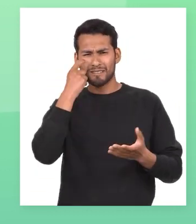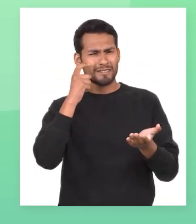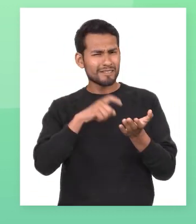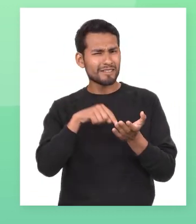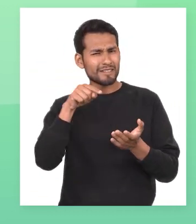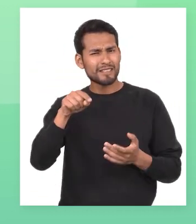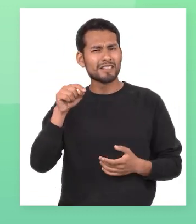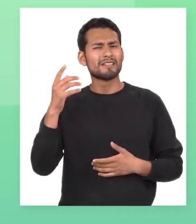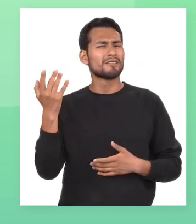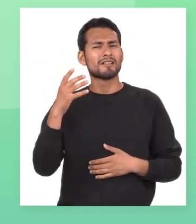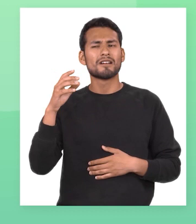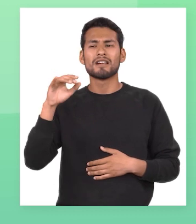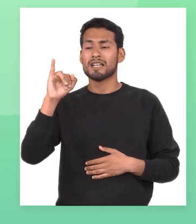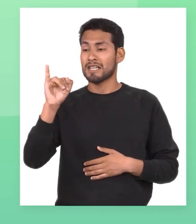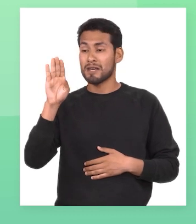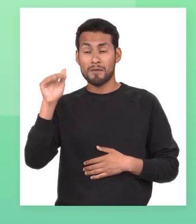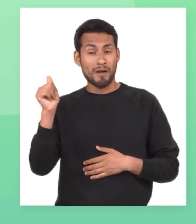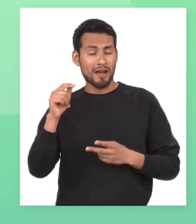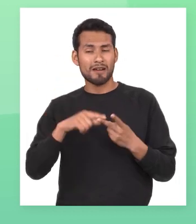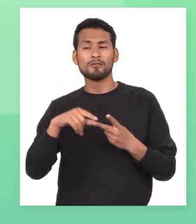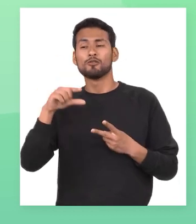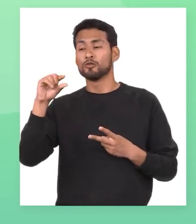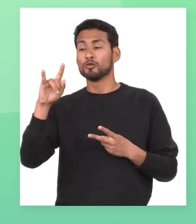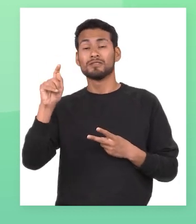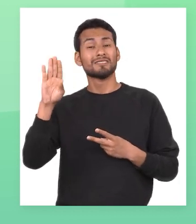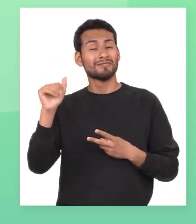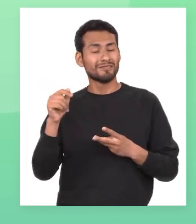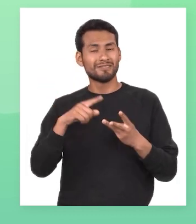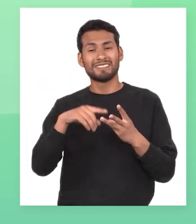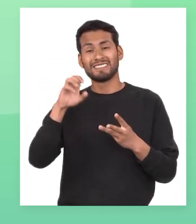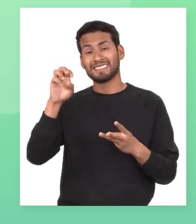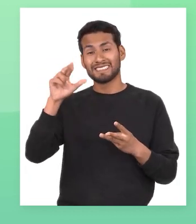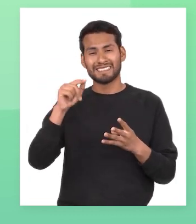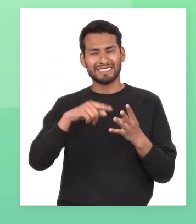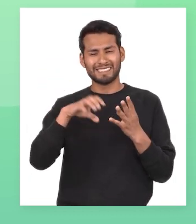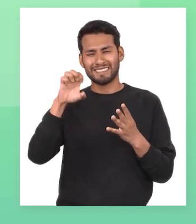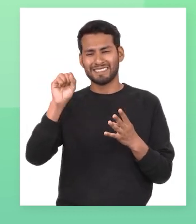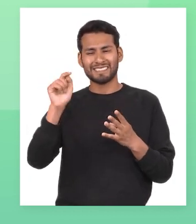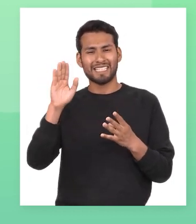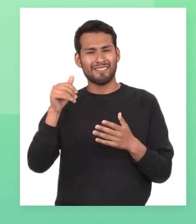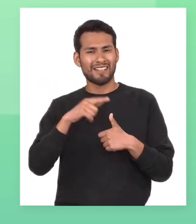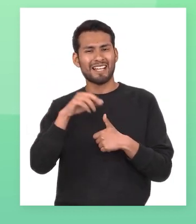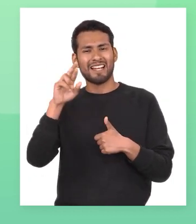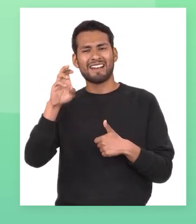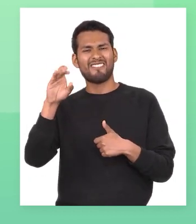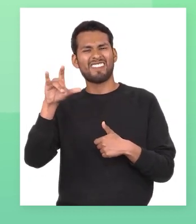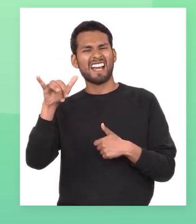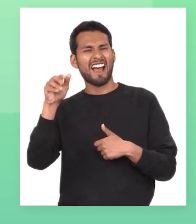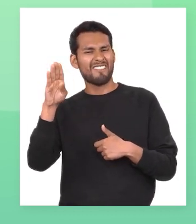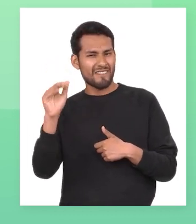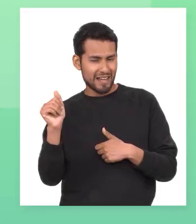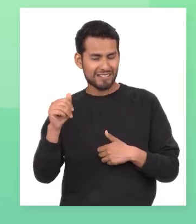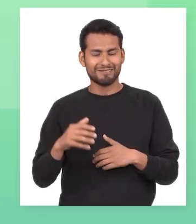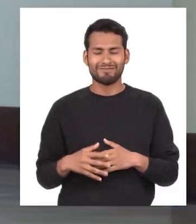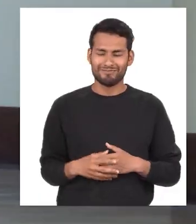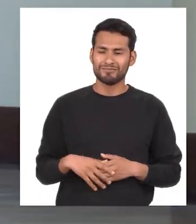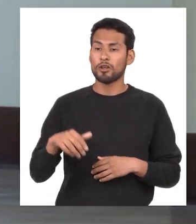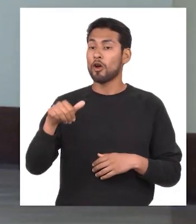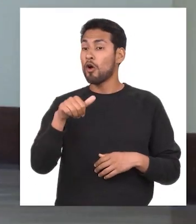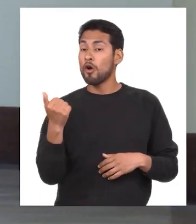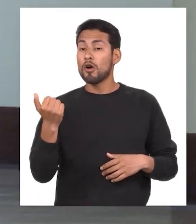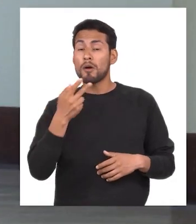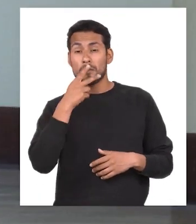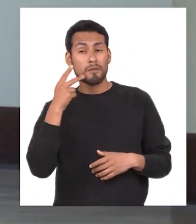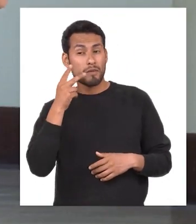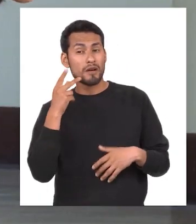pretérito imperfecto en los verbos Iba, gustaba, era, estaba y reflejaban Sumado a esto,